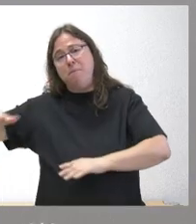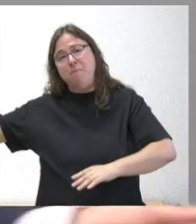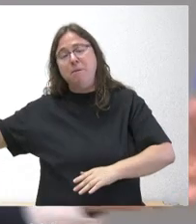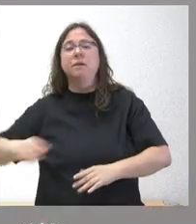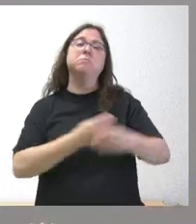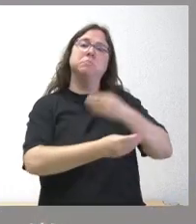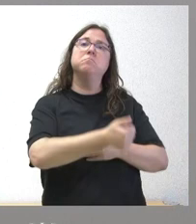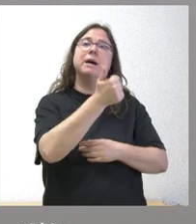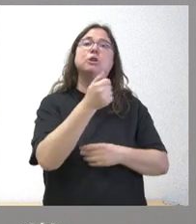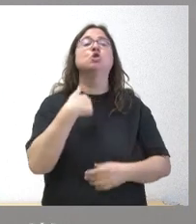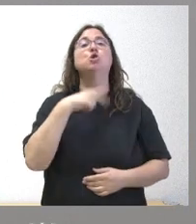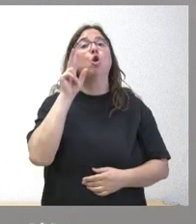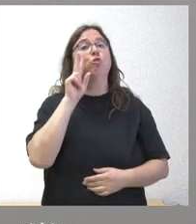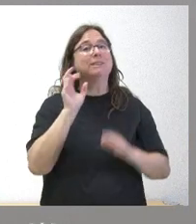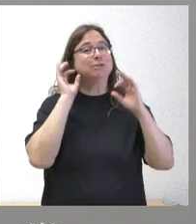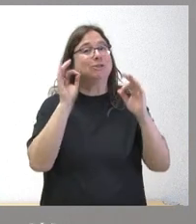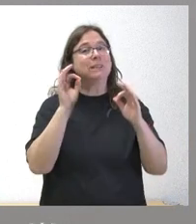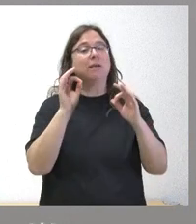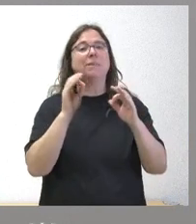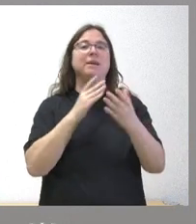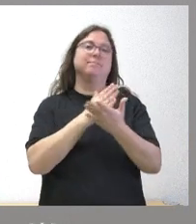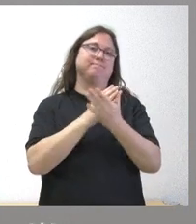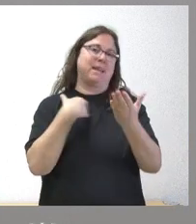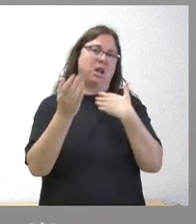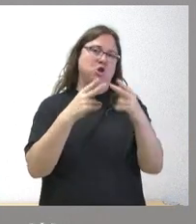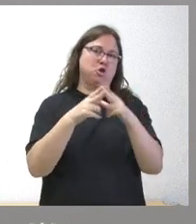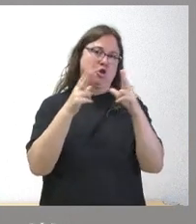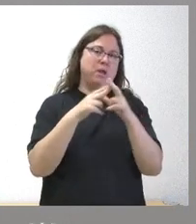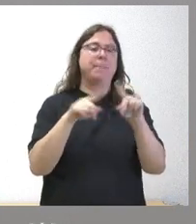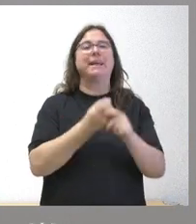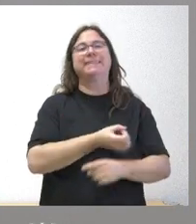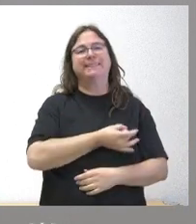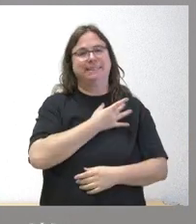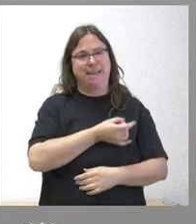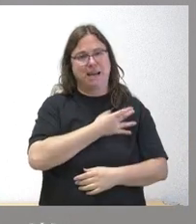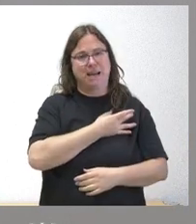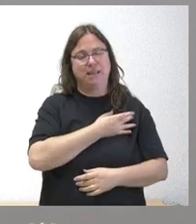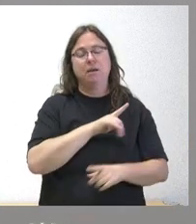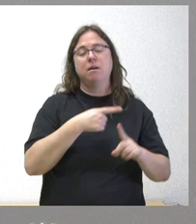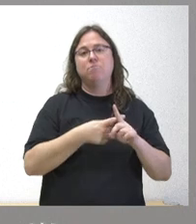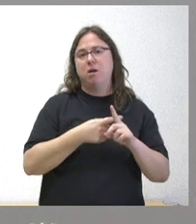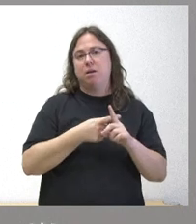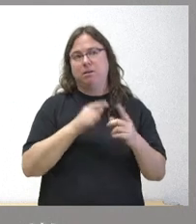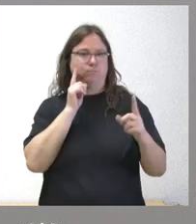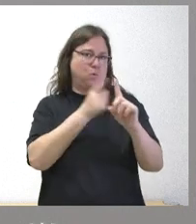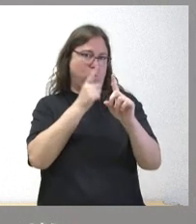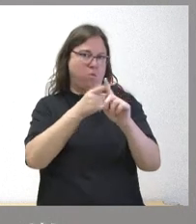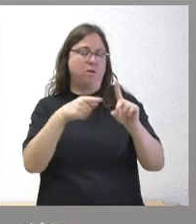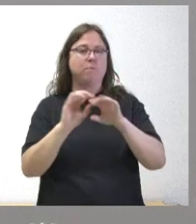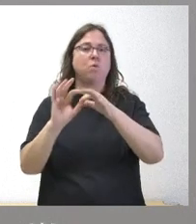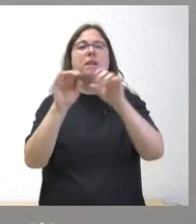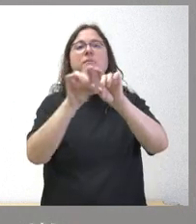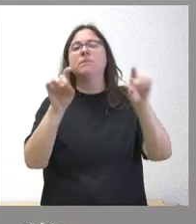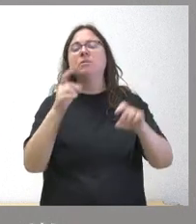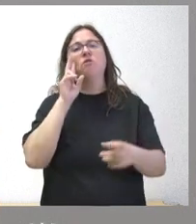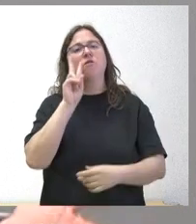Pues lo que yo he visto siempre en los interlocutores sociales tanto en los sindicatos más representativos como en la organización empresarial es